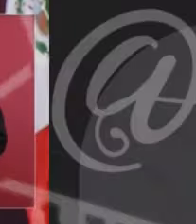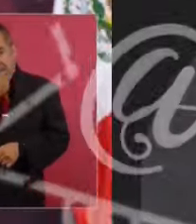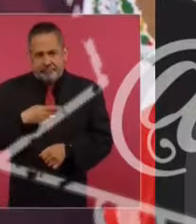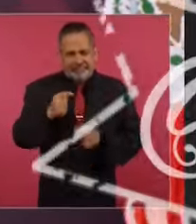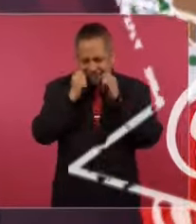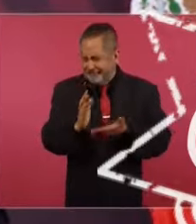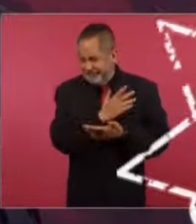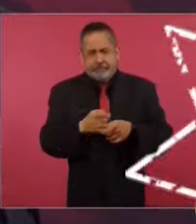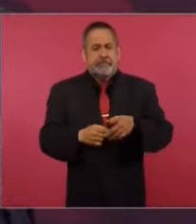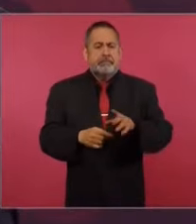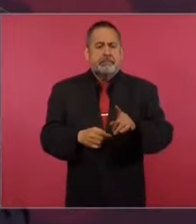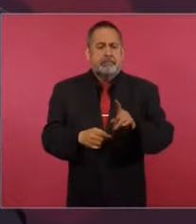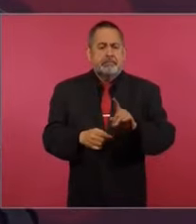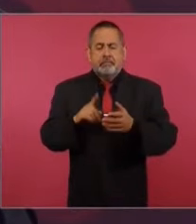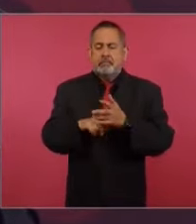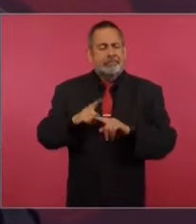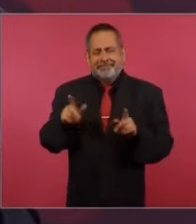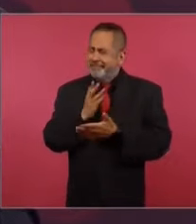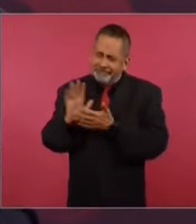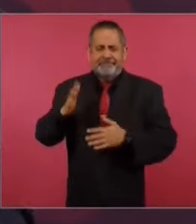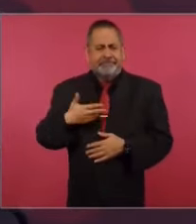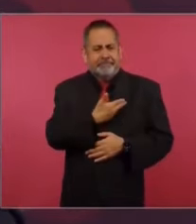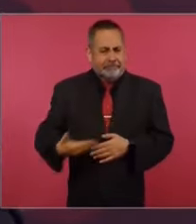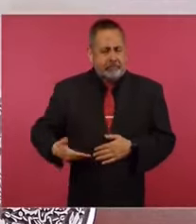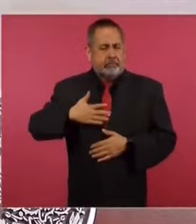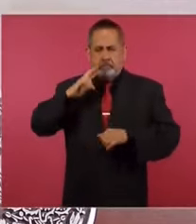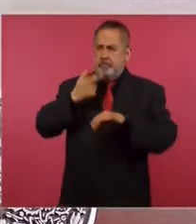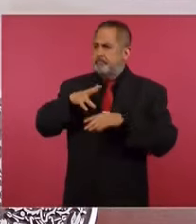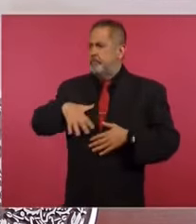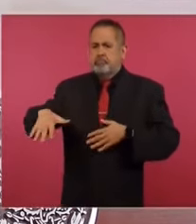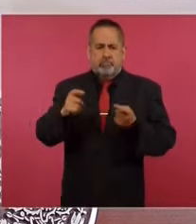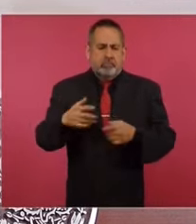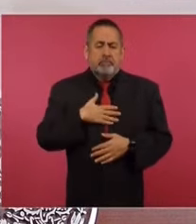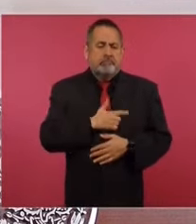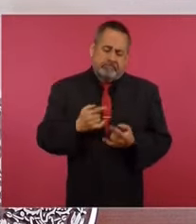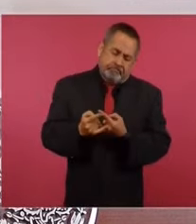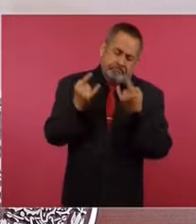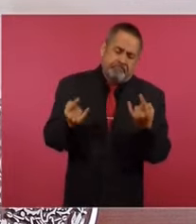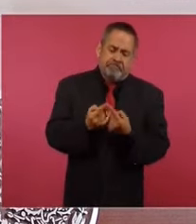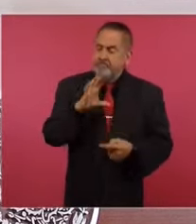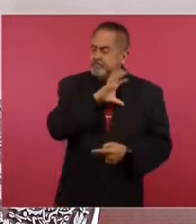Independientemente de mi función como presidente, de mi responsabilidad, pues me gusta la historia.